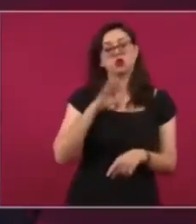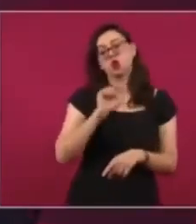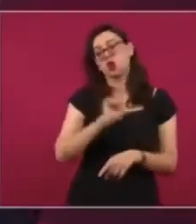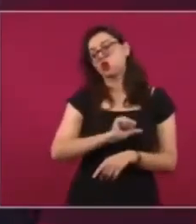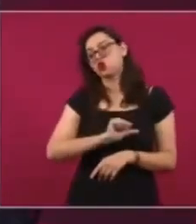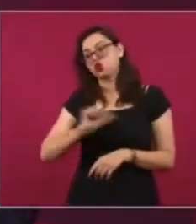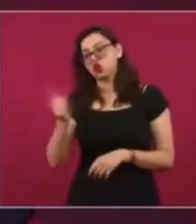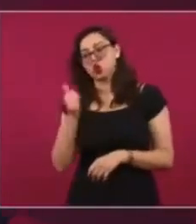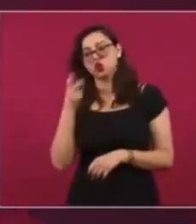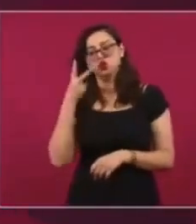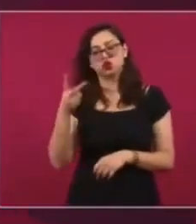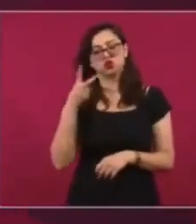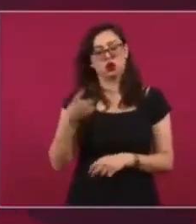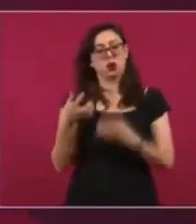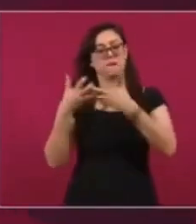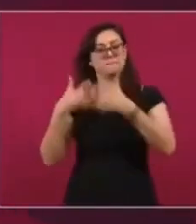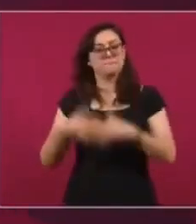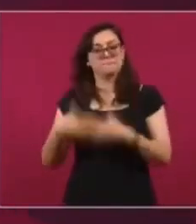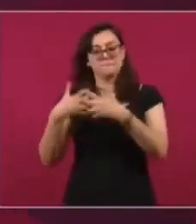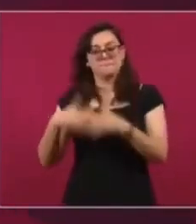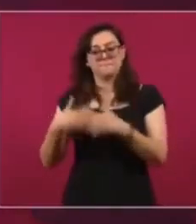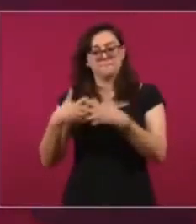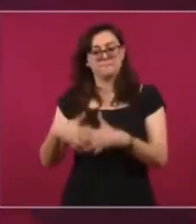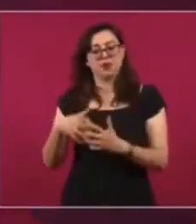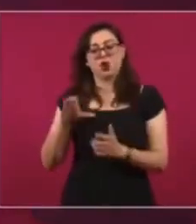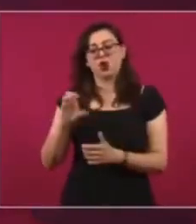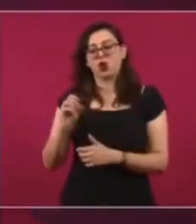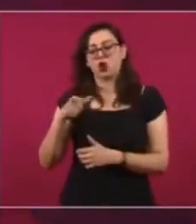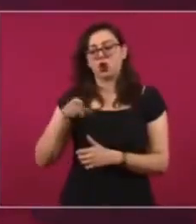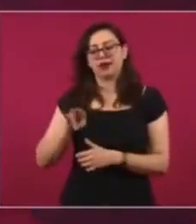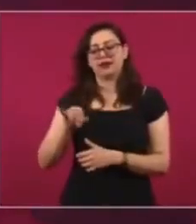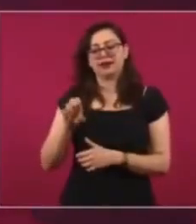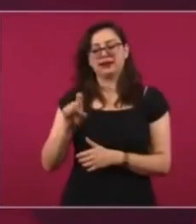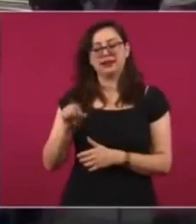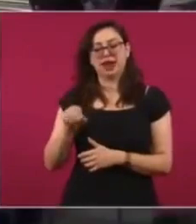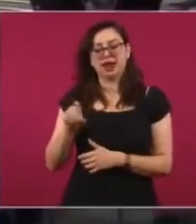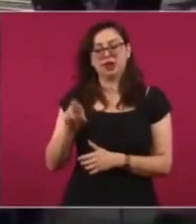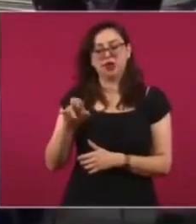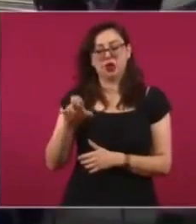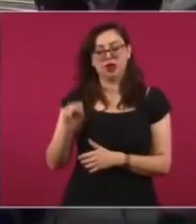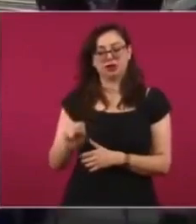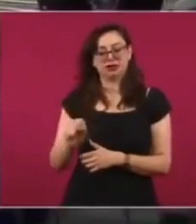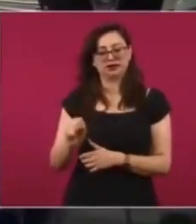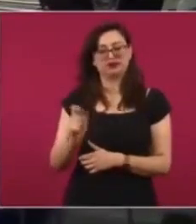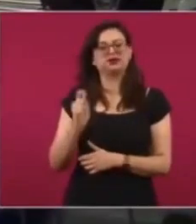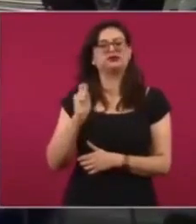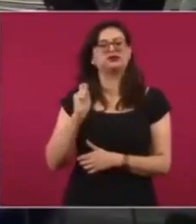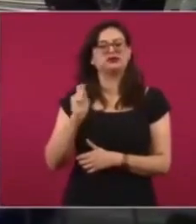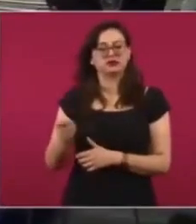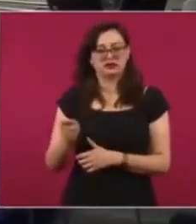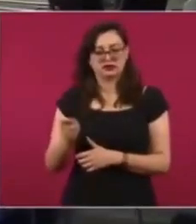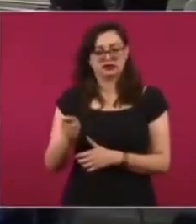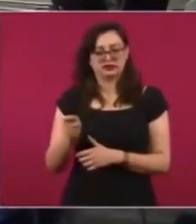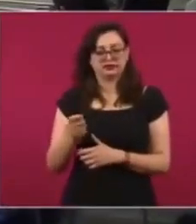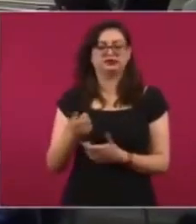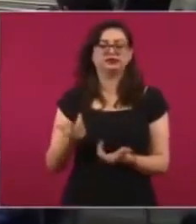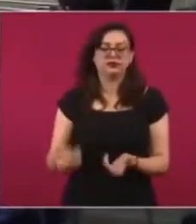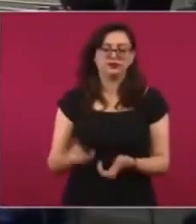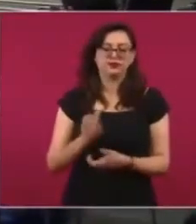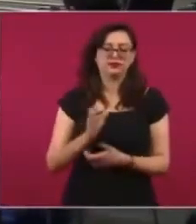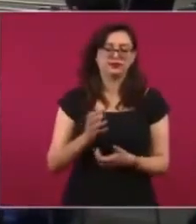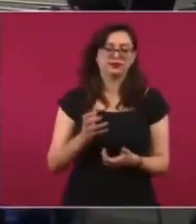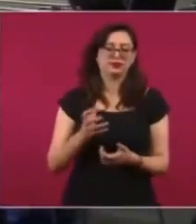para convertir el combustible en